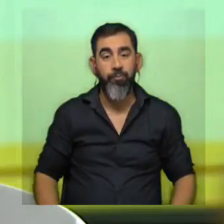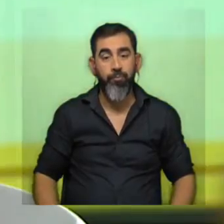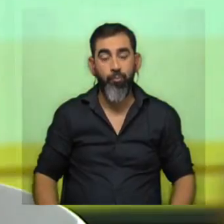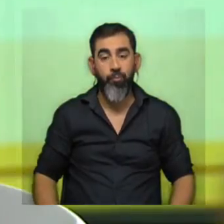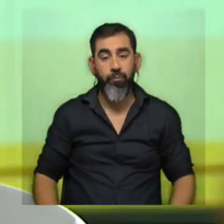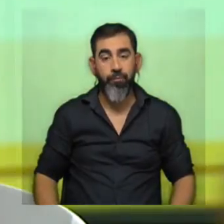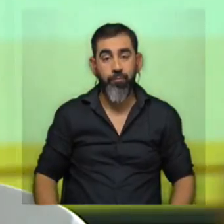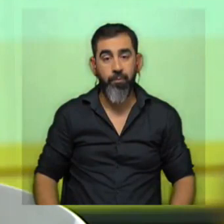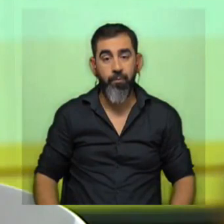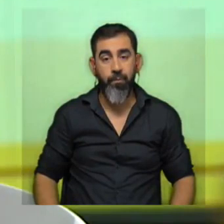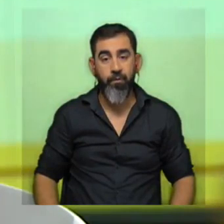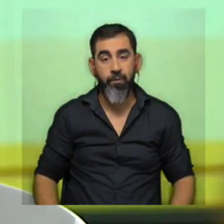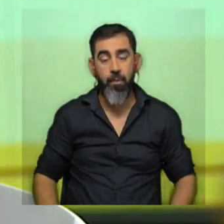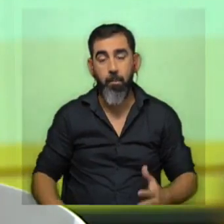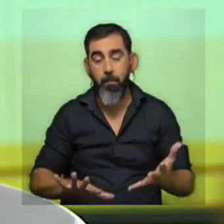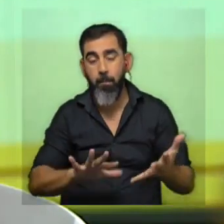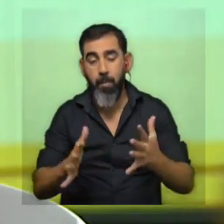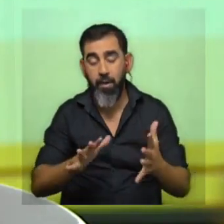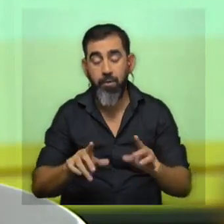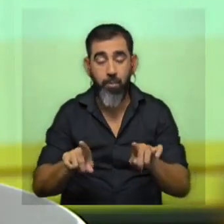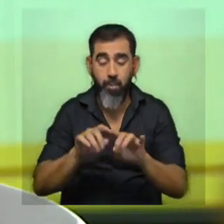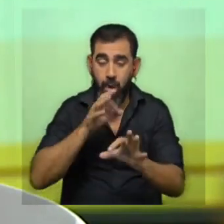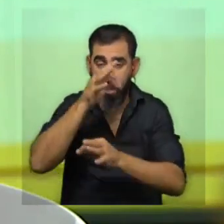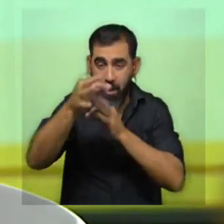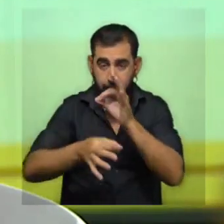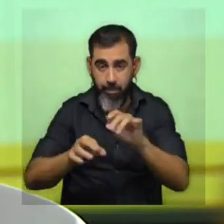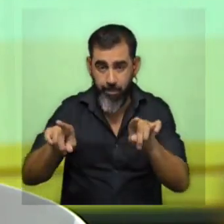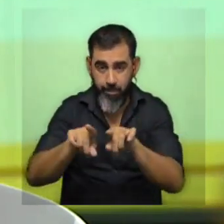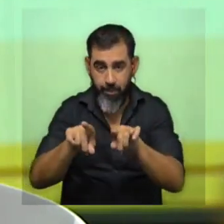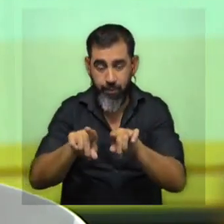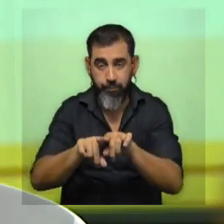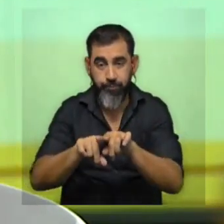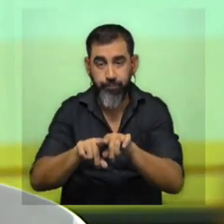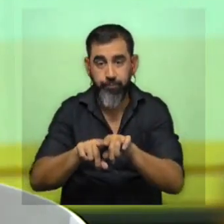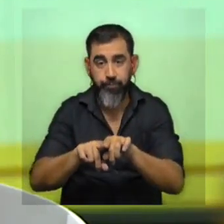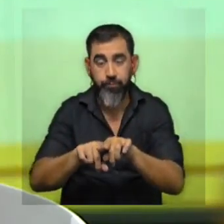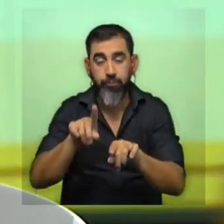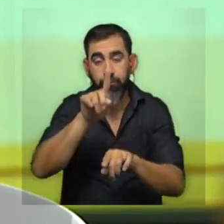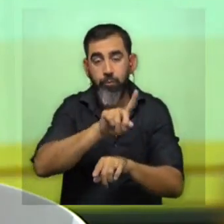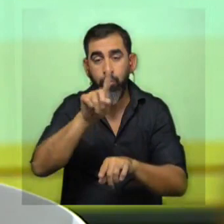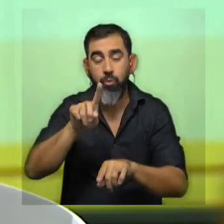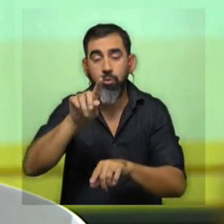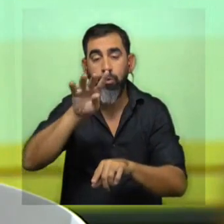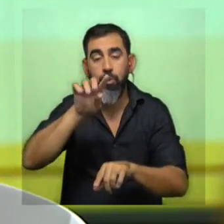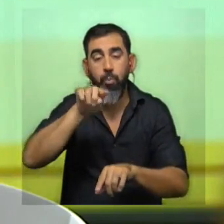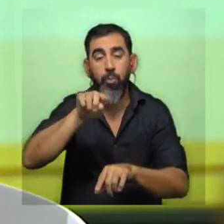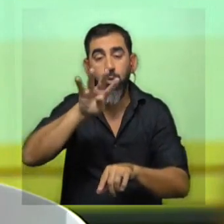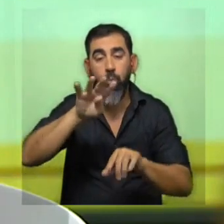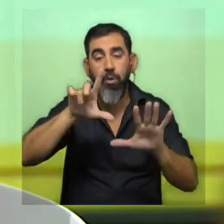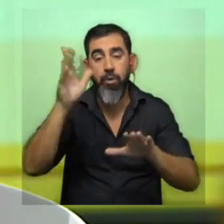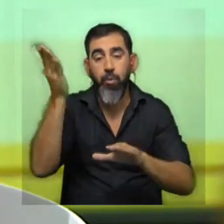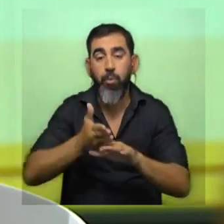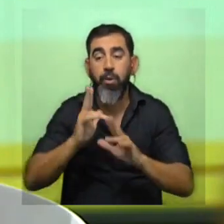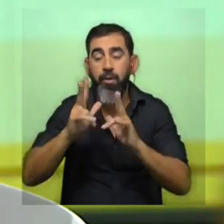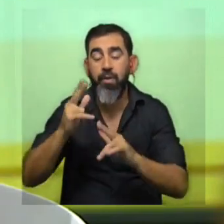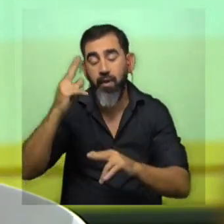bueno acá vemos algo muy similar y hago la misma aclaración que con la parte etológica tenemos un 11 con 47% de gente que reporta que su